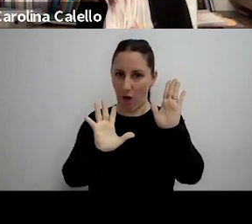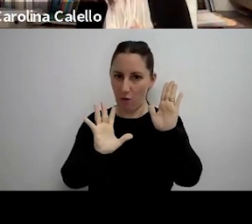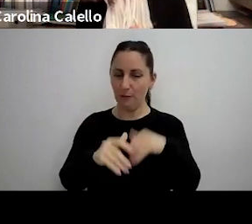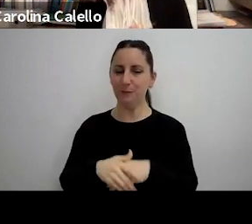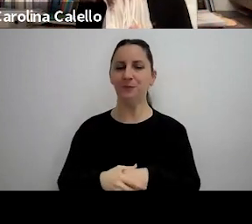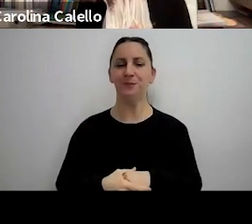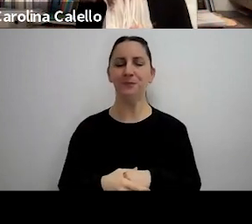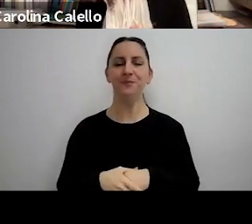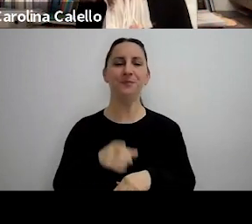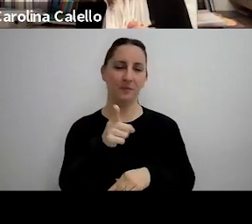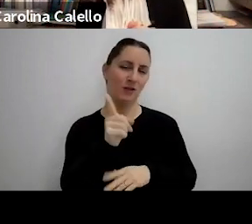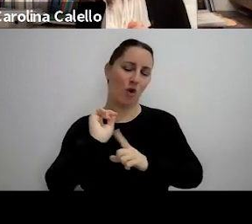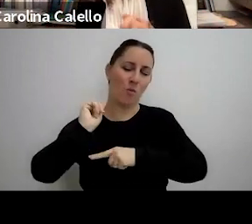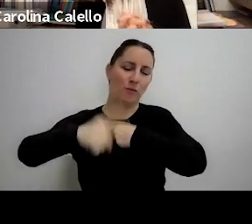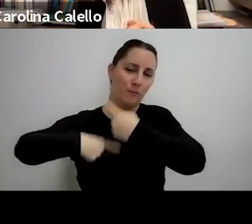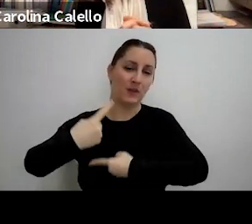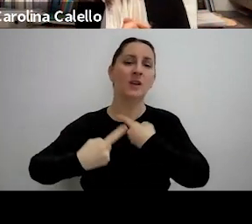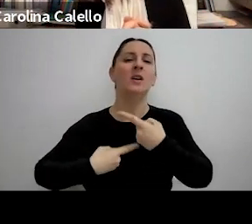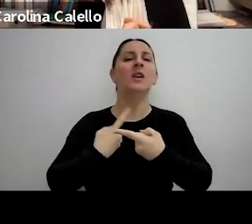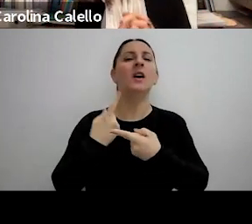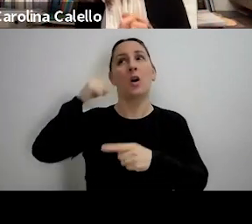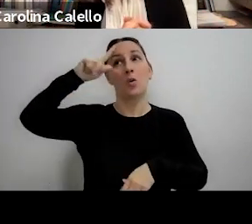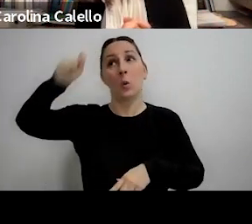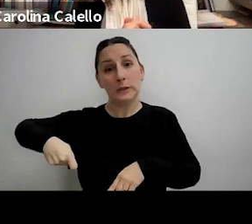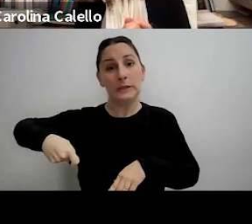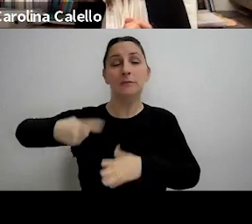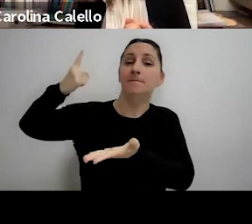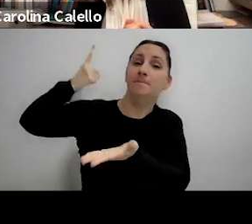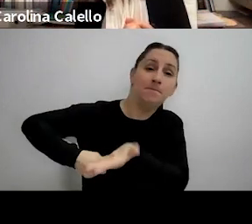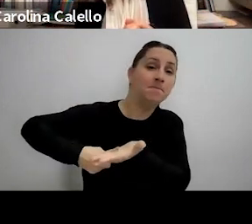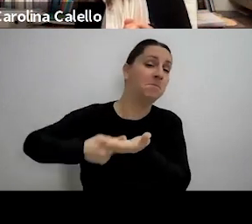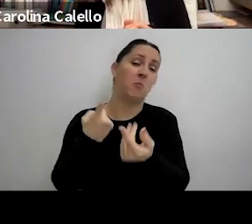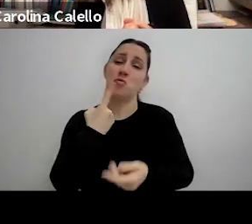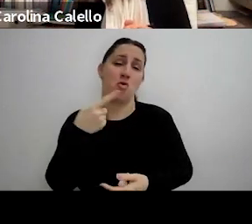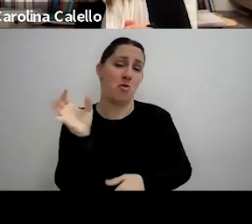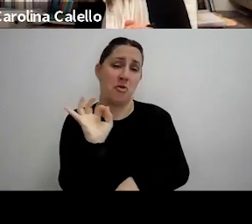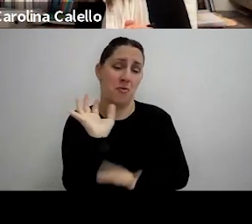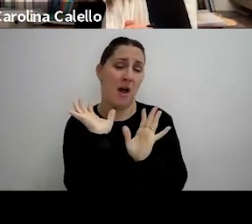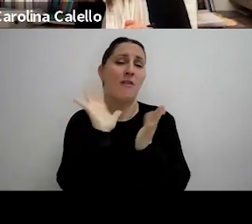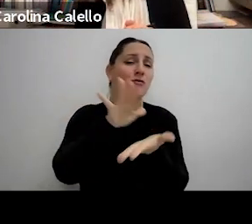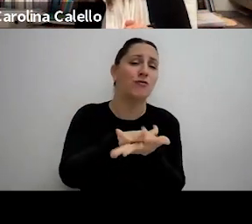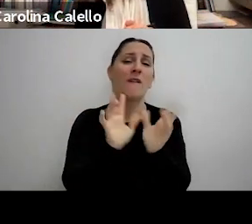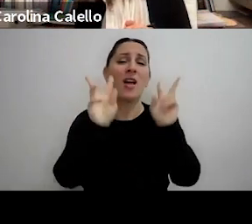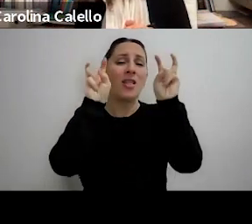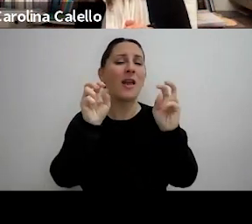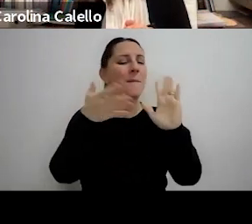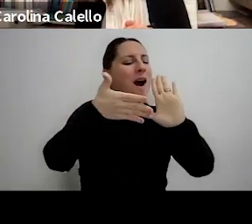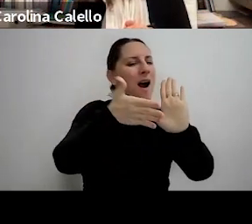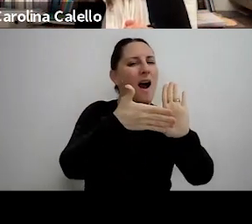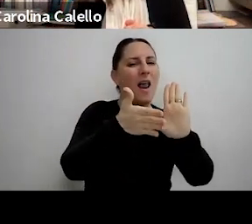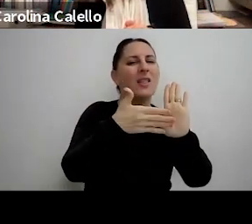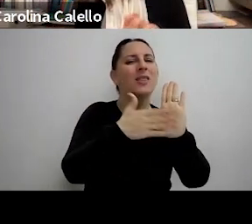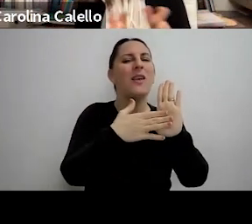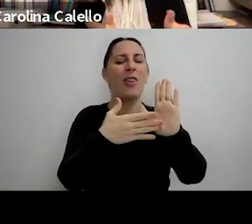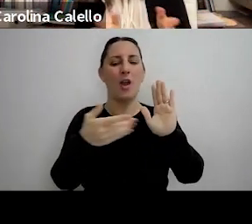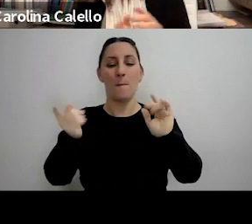eso doctrinariamente la jurisprudencia no ha receptado estas defensas vinculadas en la garantía de no autoincriminación